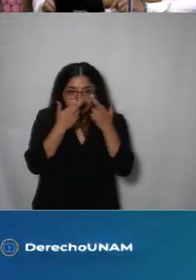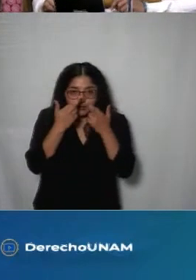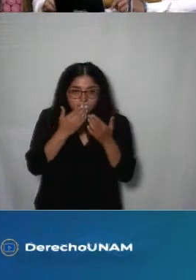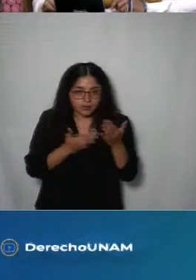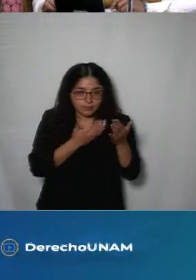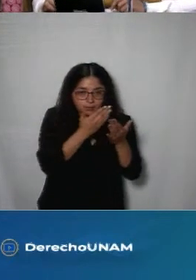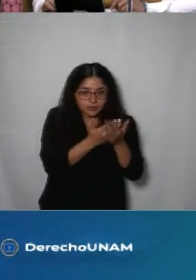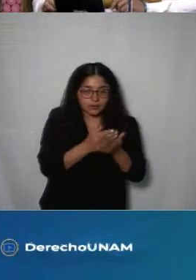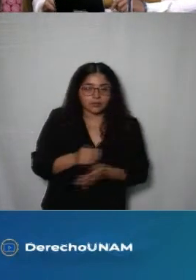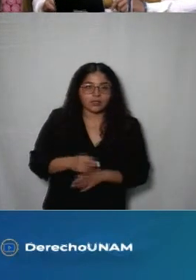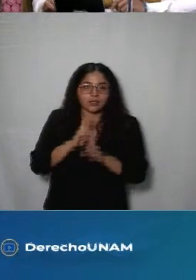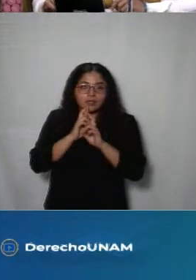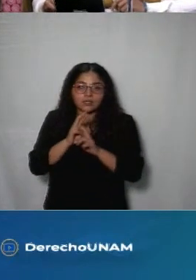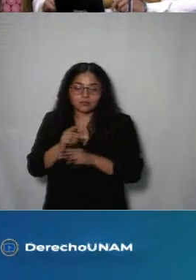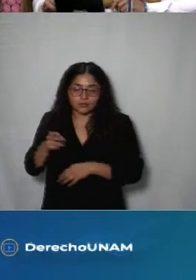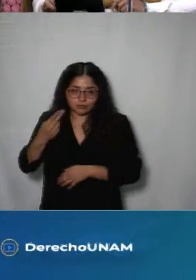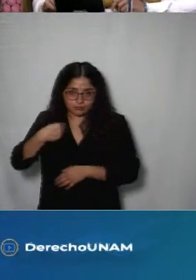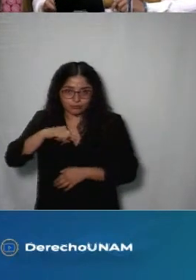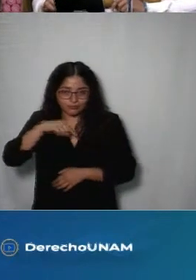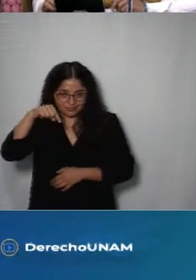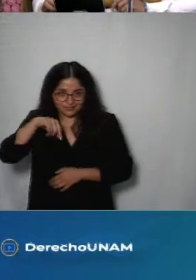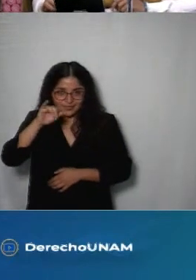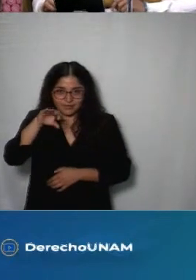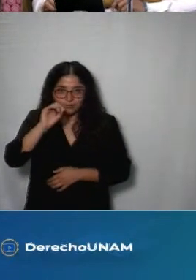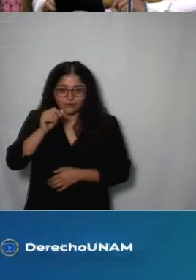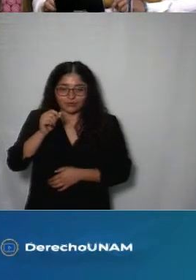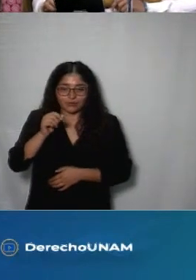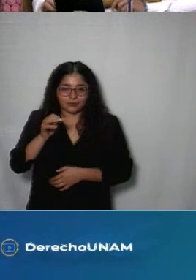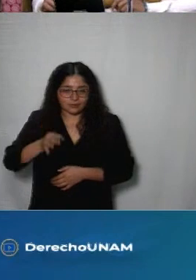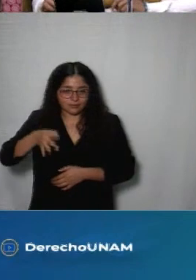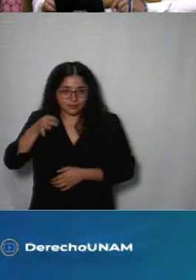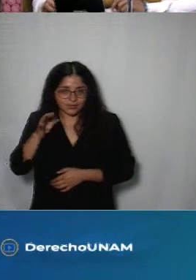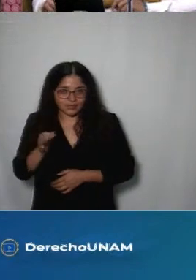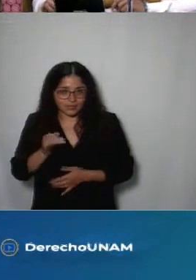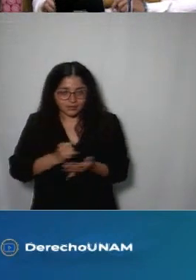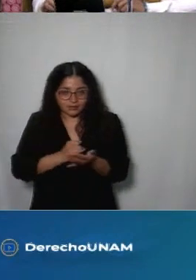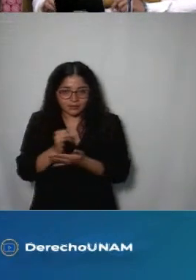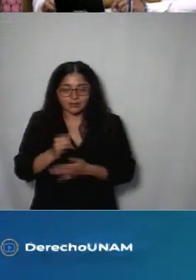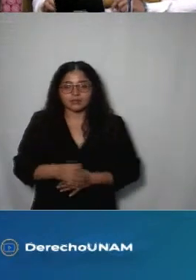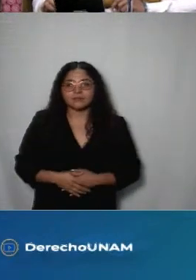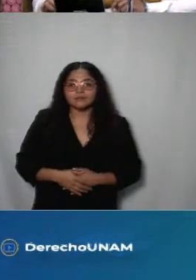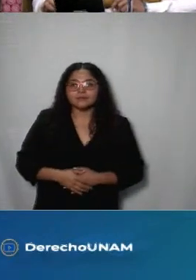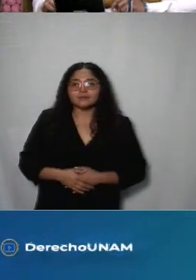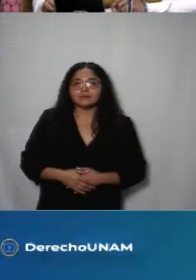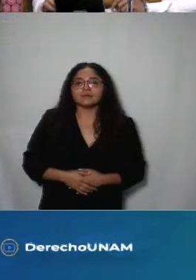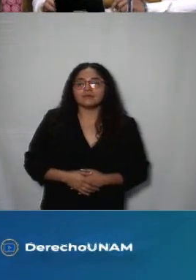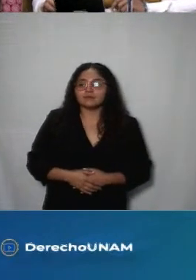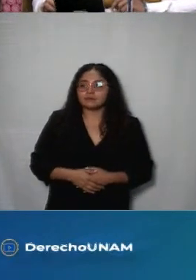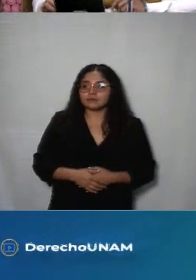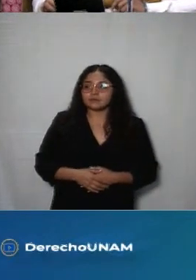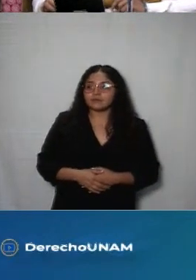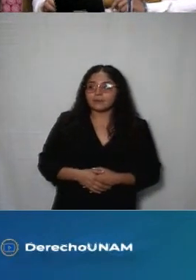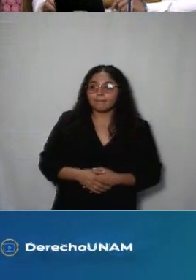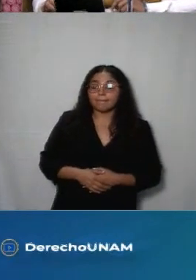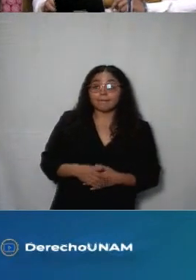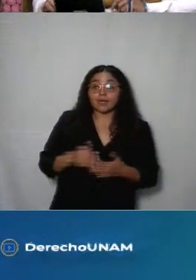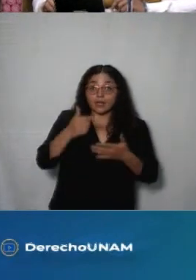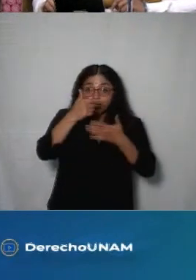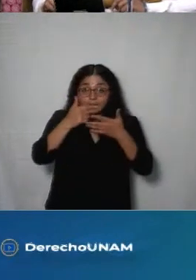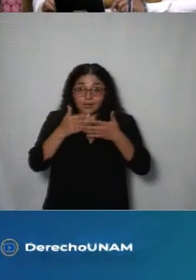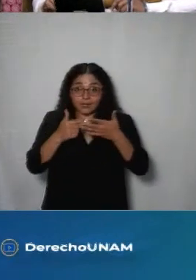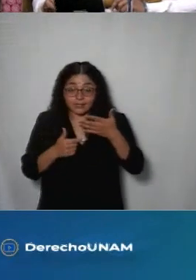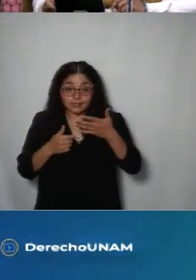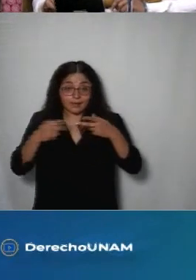y resueltos por este colegiado del Info de la Ciudad de México en cuanto a los padrones de personas